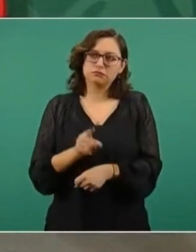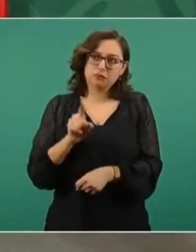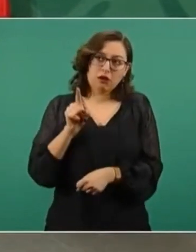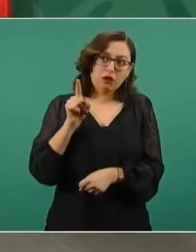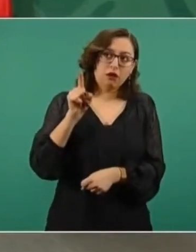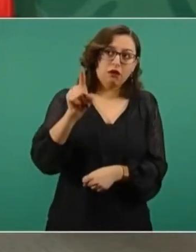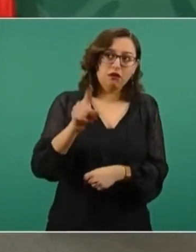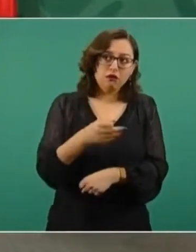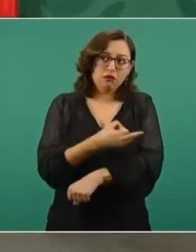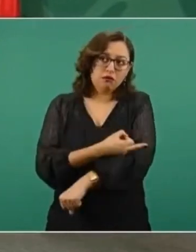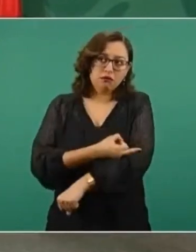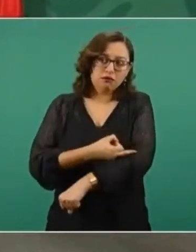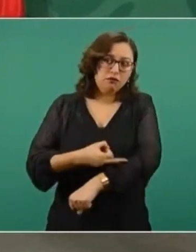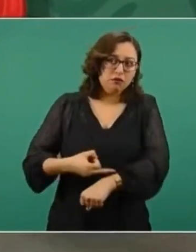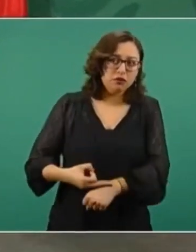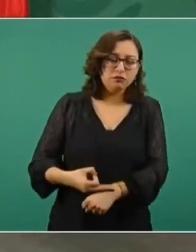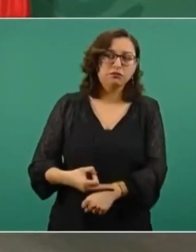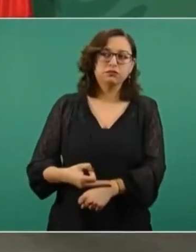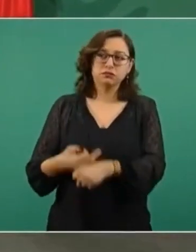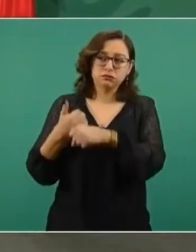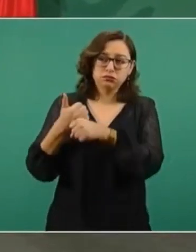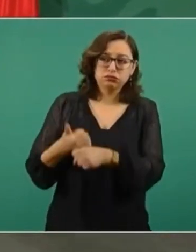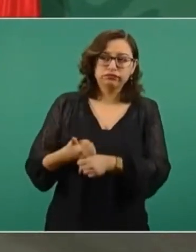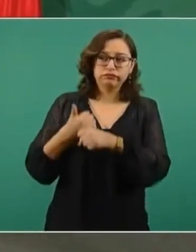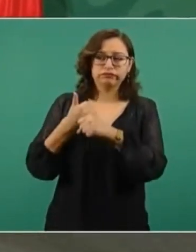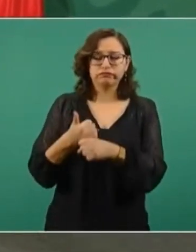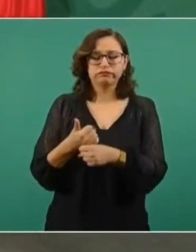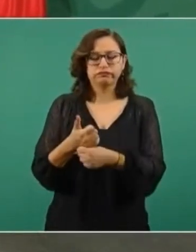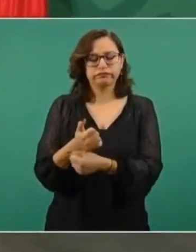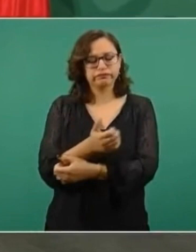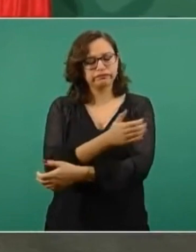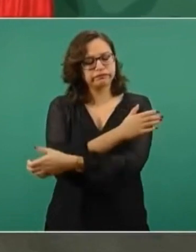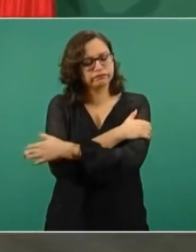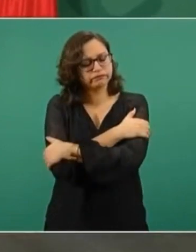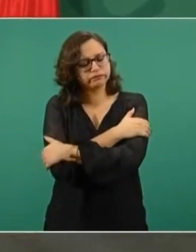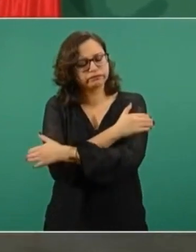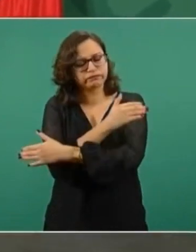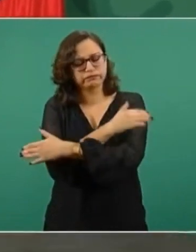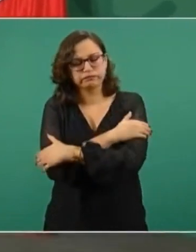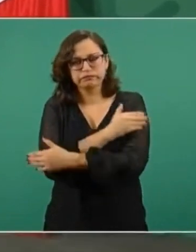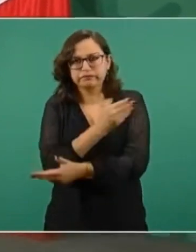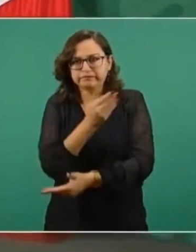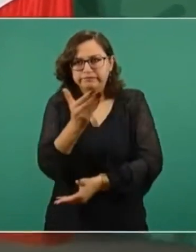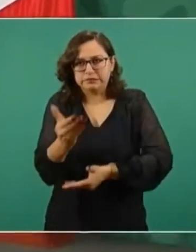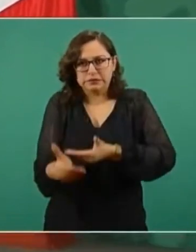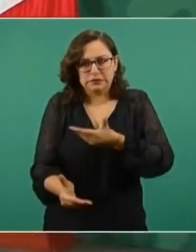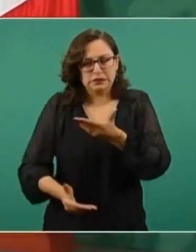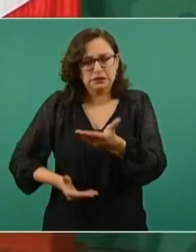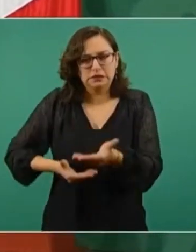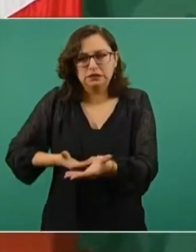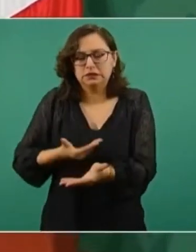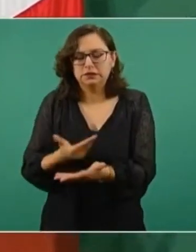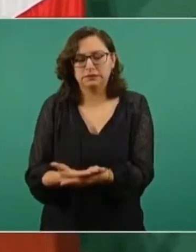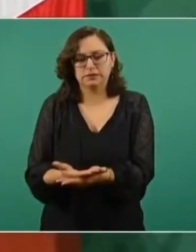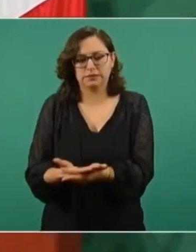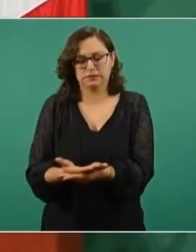de las víctimas y